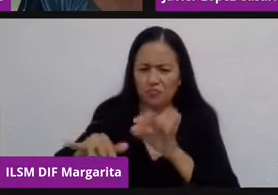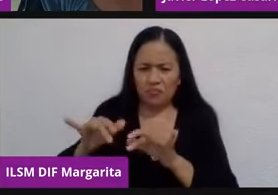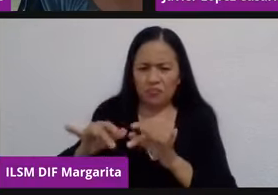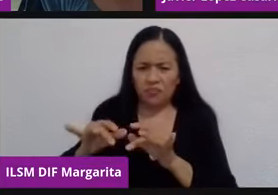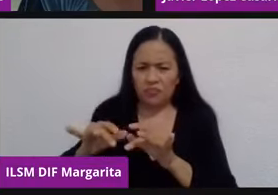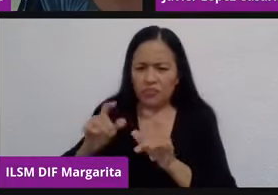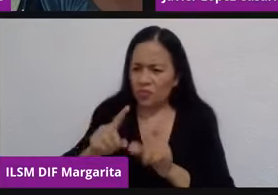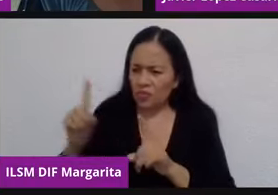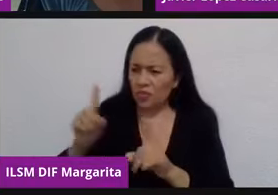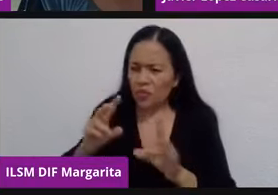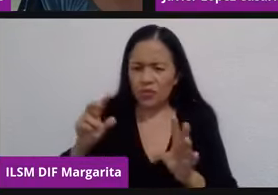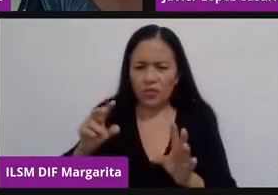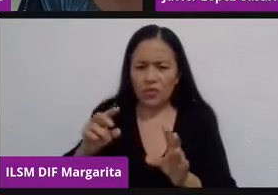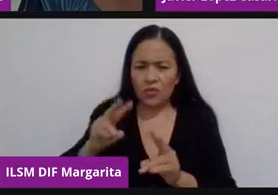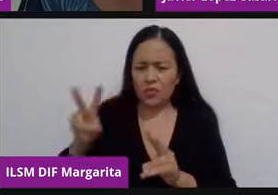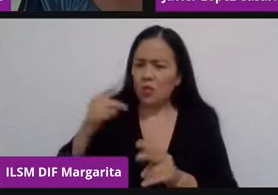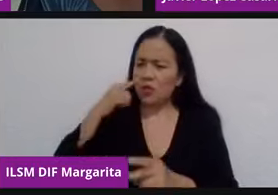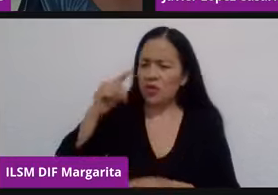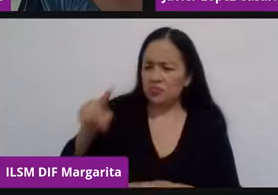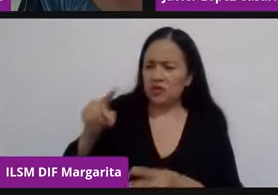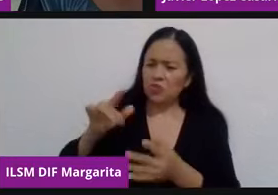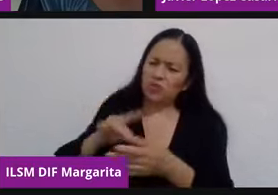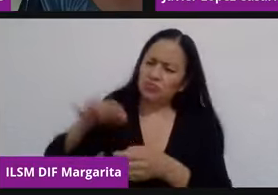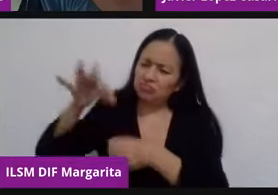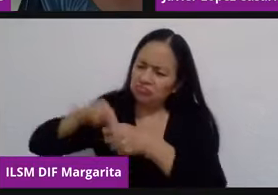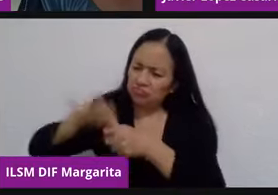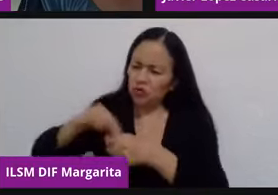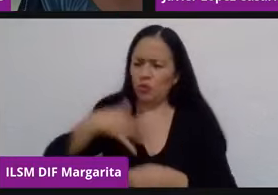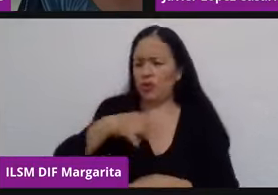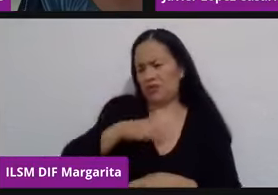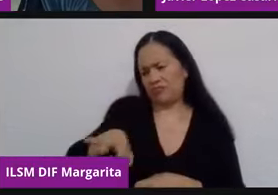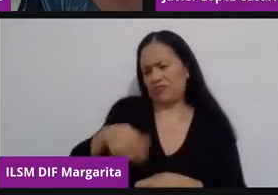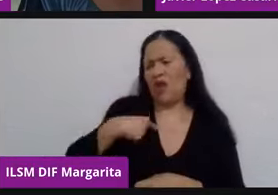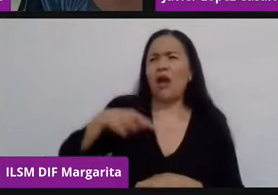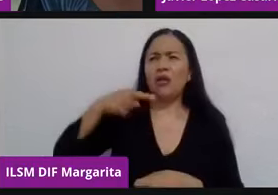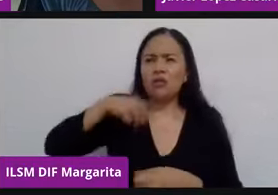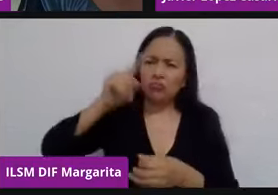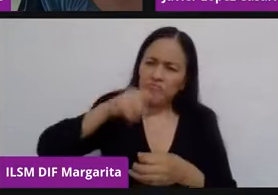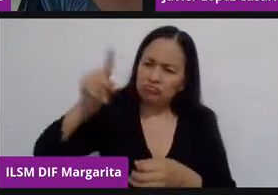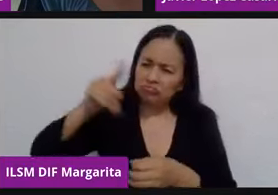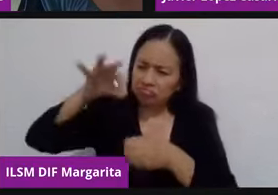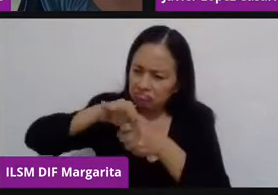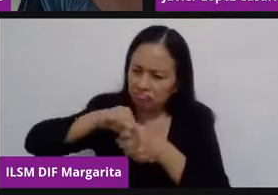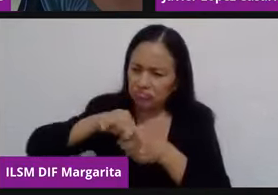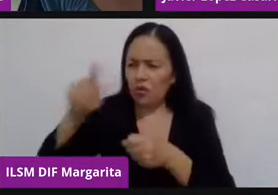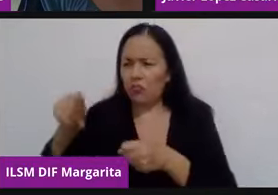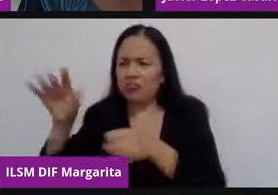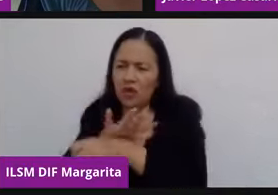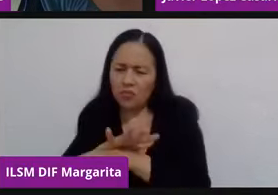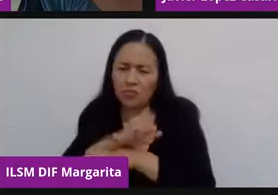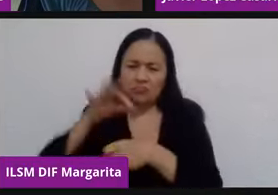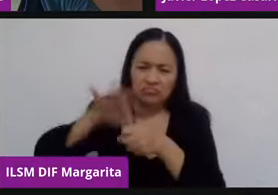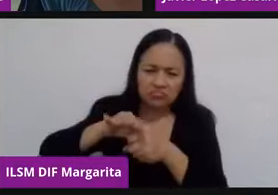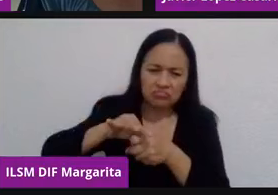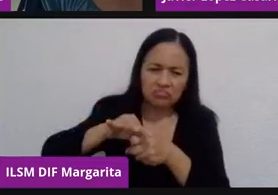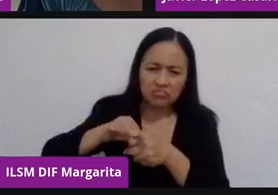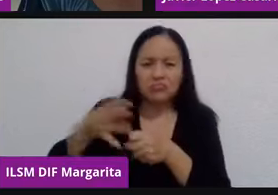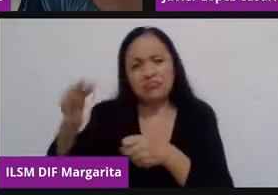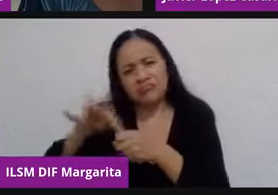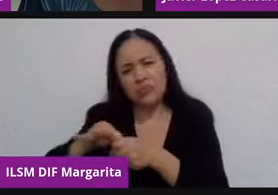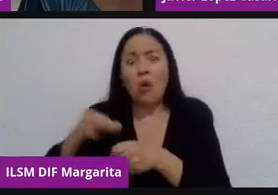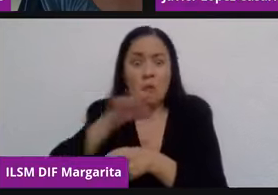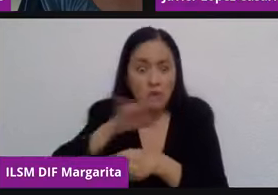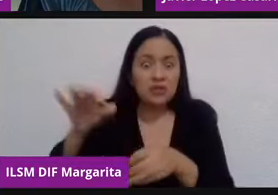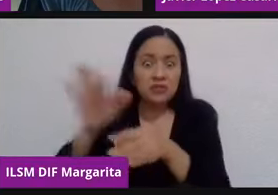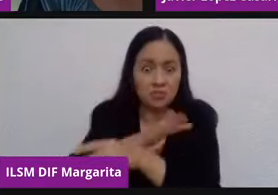modificar tu voto las veces que tú quieras. El último que cuenta, pues es el que dejas arriba el día que se cierra el